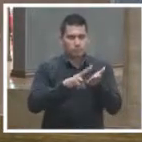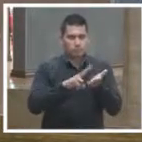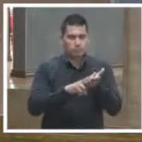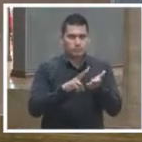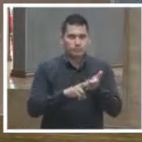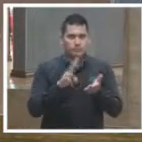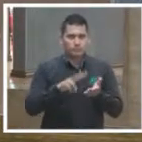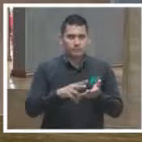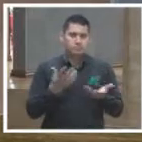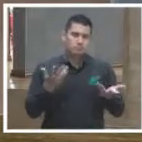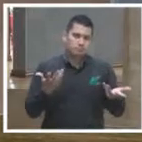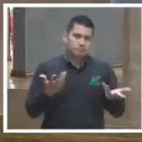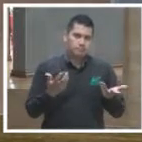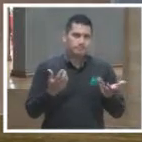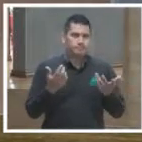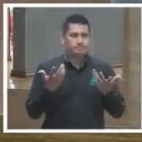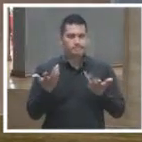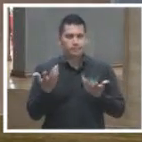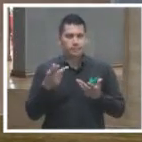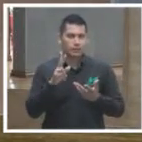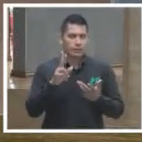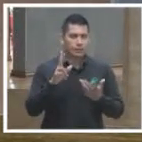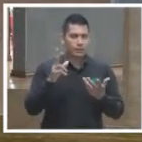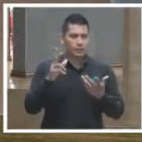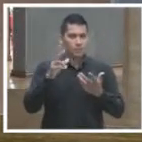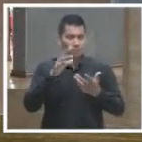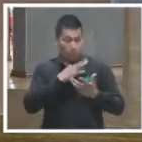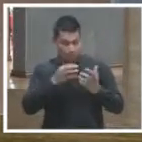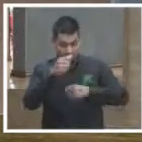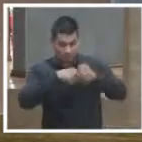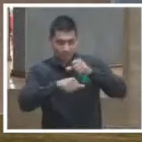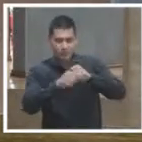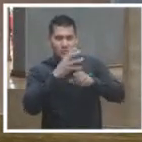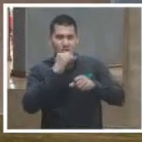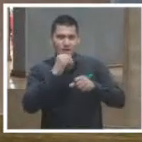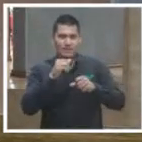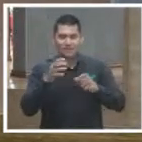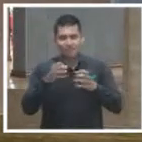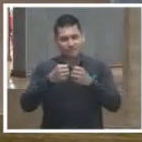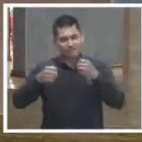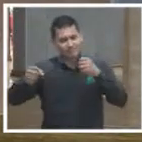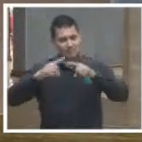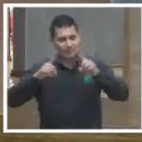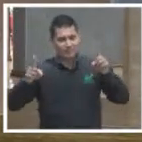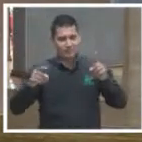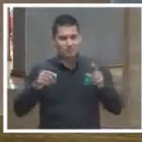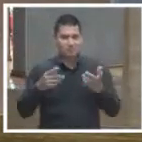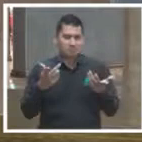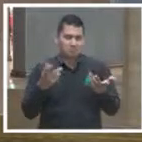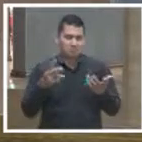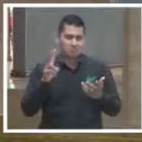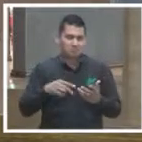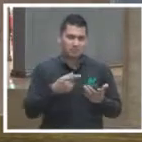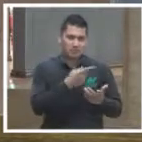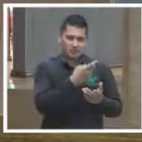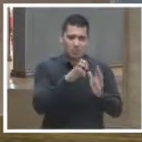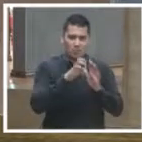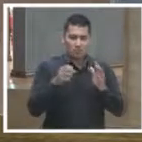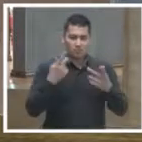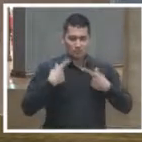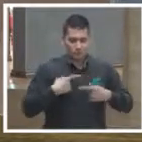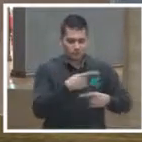así es y la que no va es sustituible me explico además me parece que en esa discusión tendríamos que